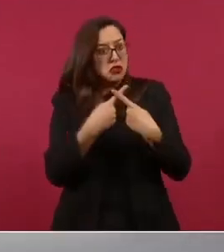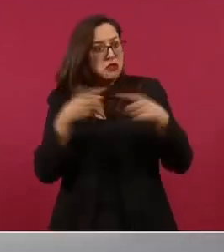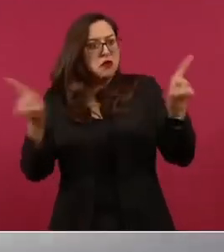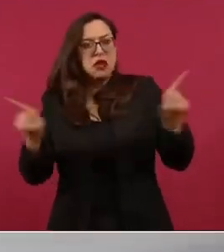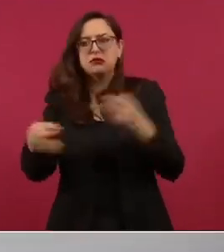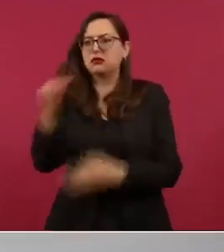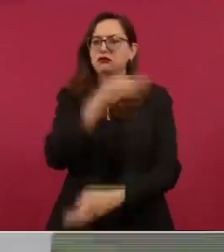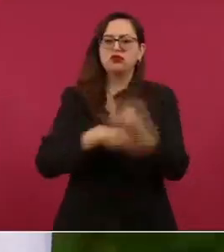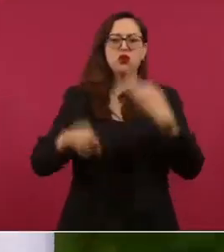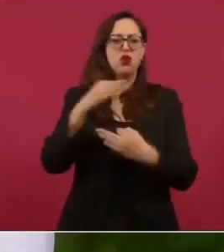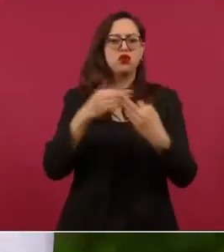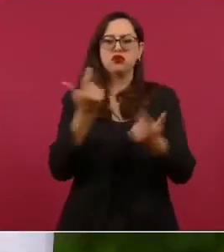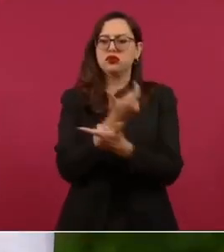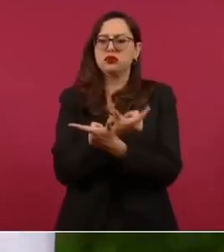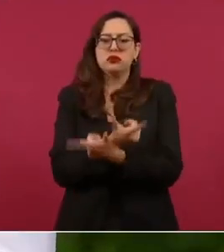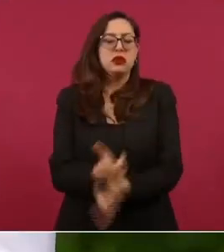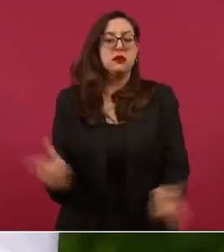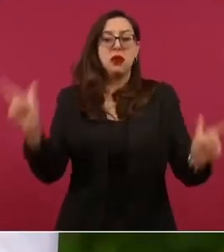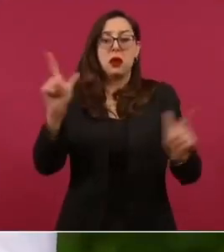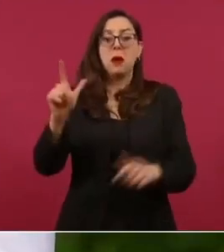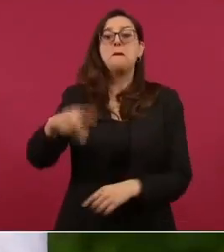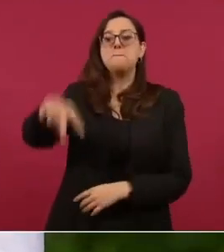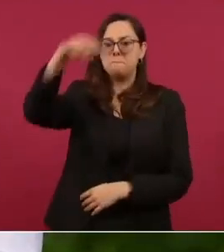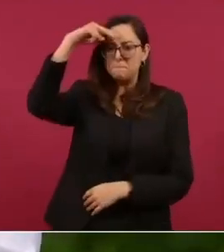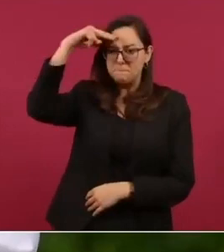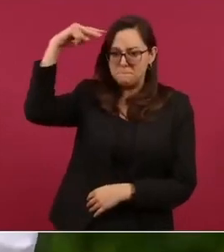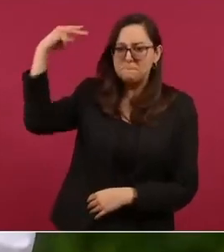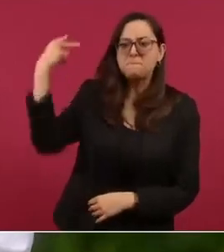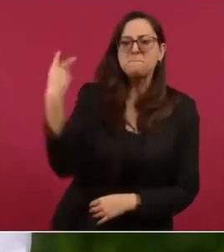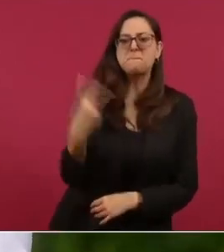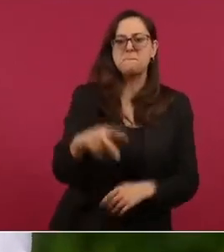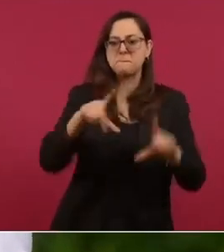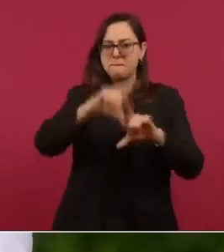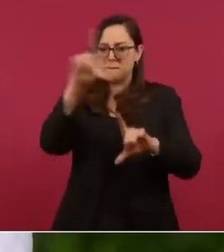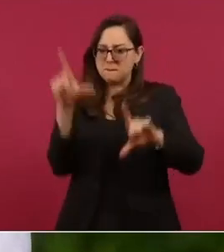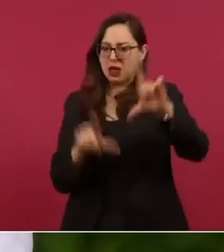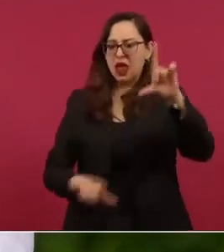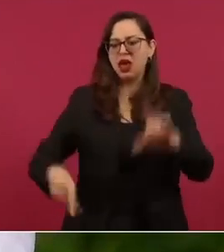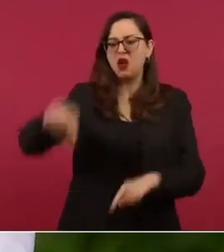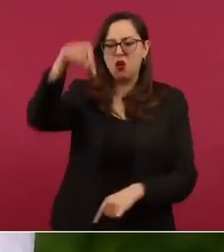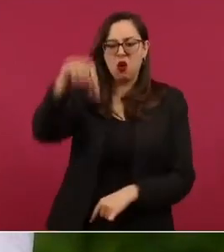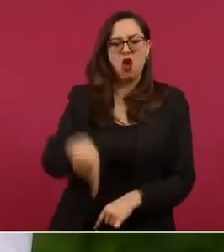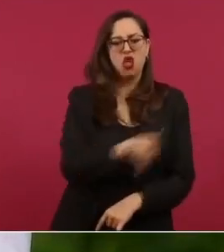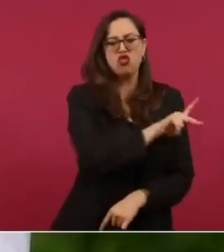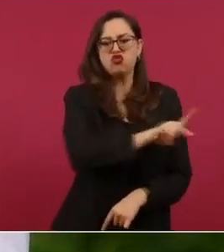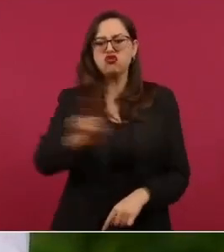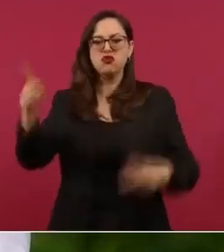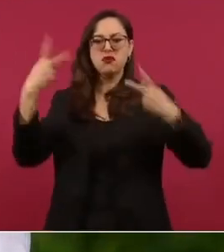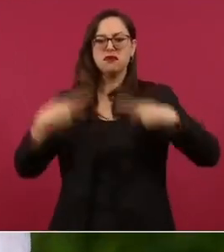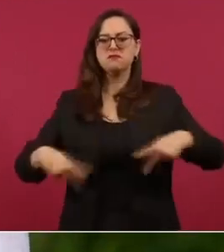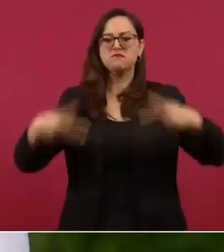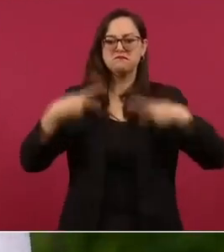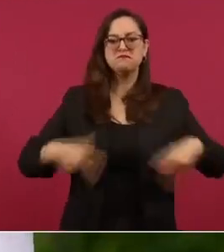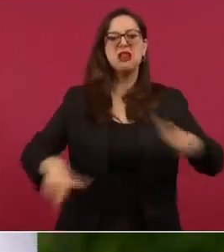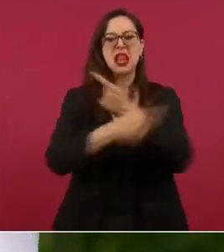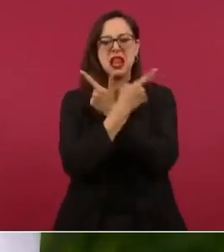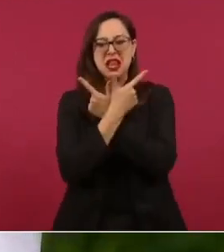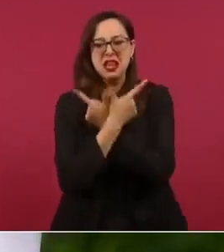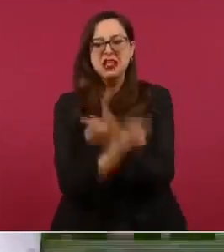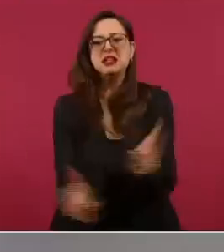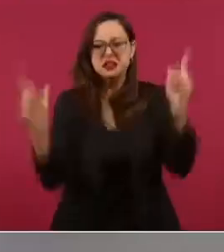hoy es santuario de las libertades por ejemplo